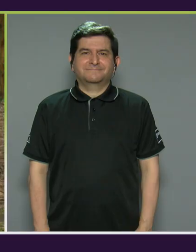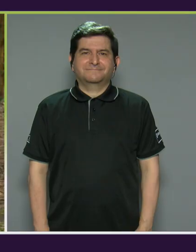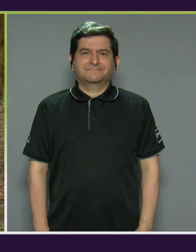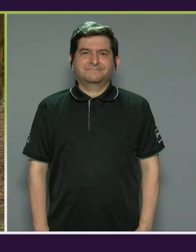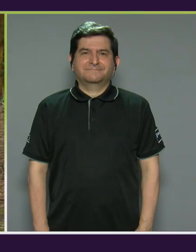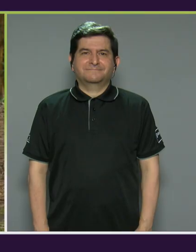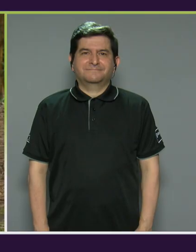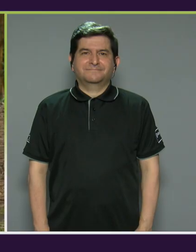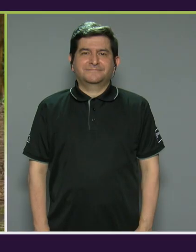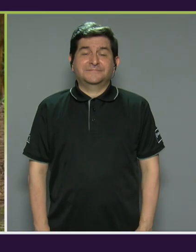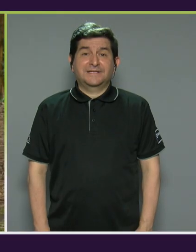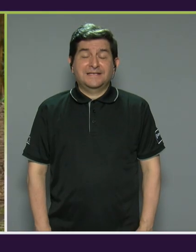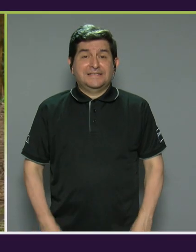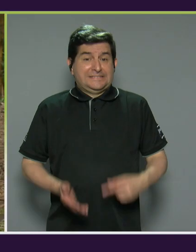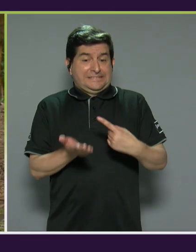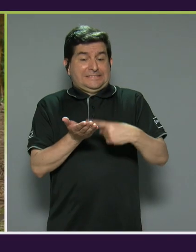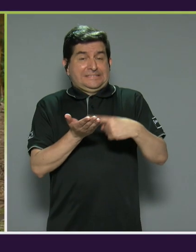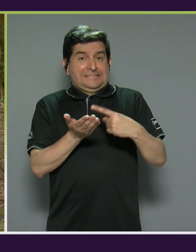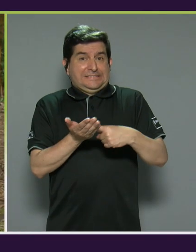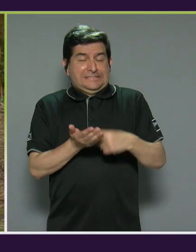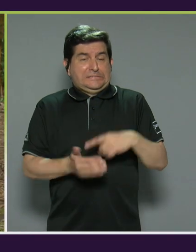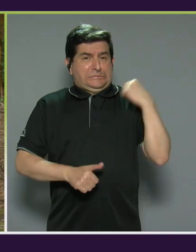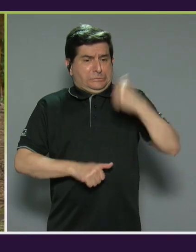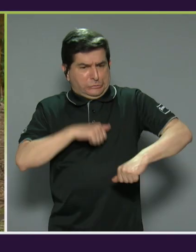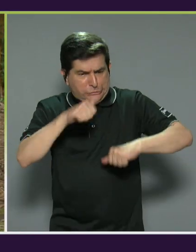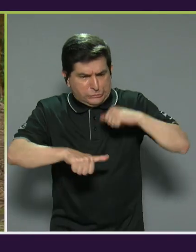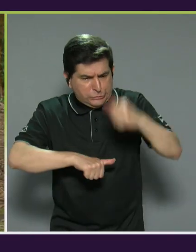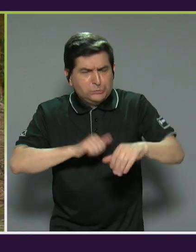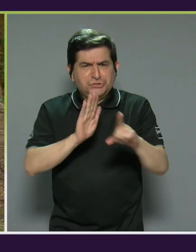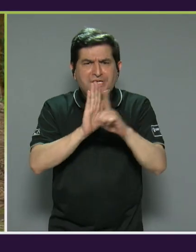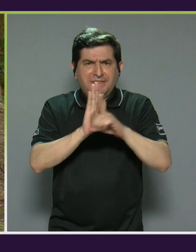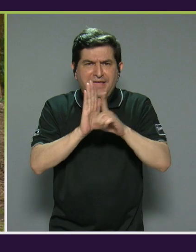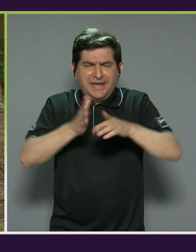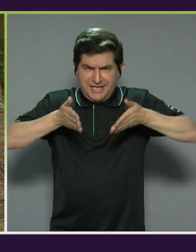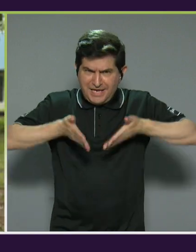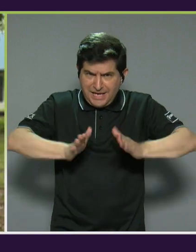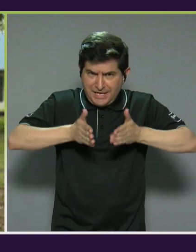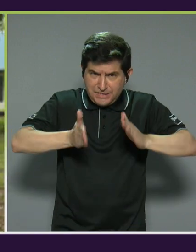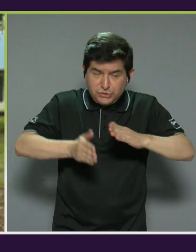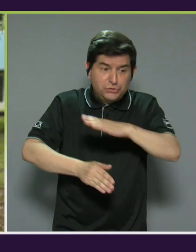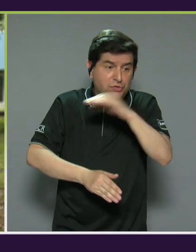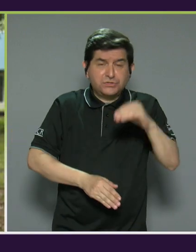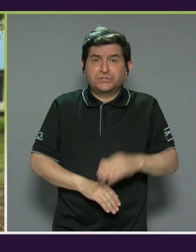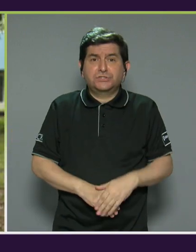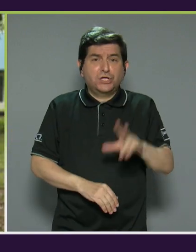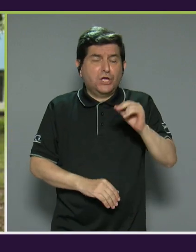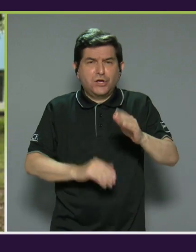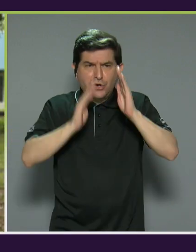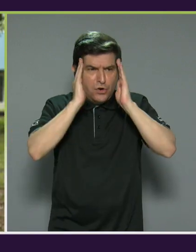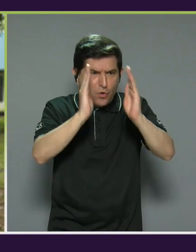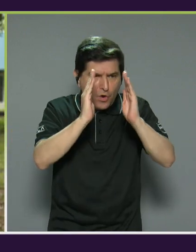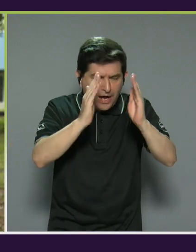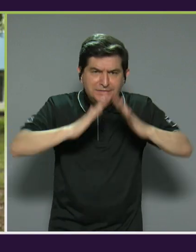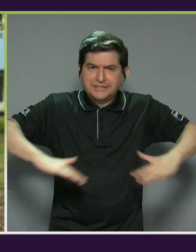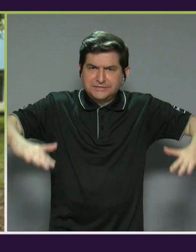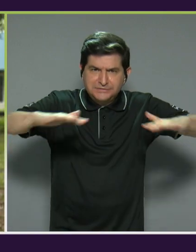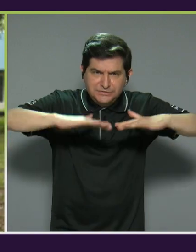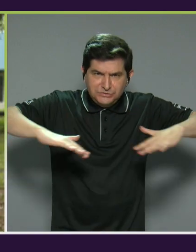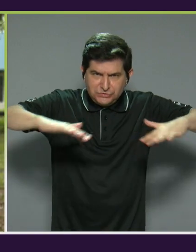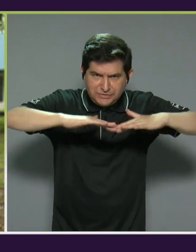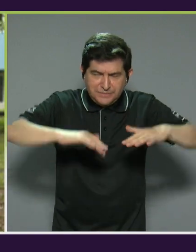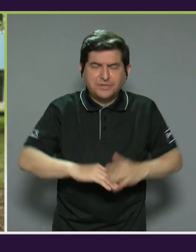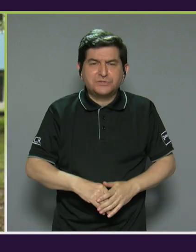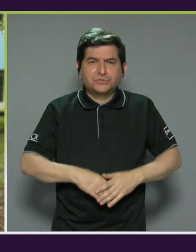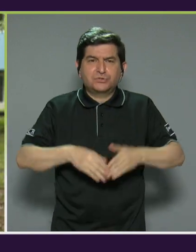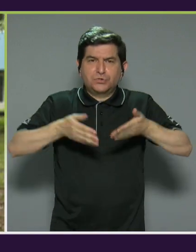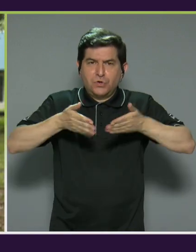El dilema entre pelear arduamente por los derechos de sus hijos y no acaparar el espacio que les corresponde a